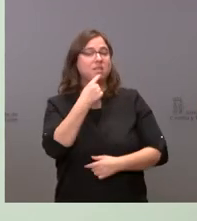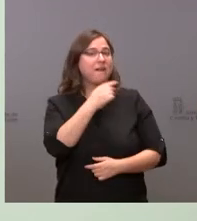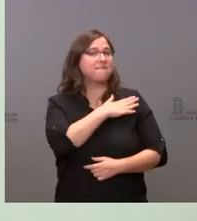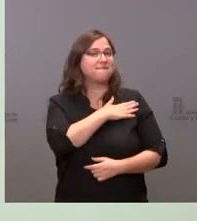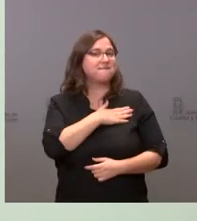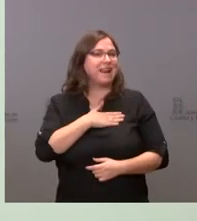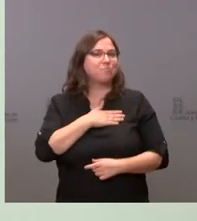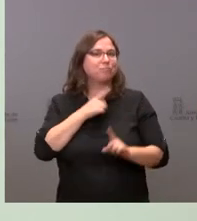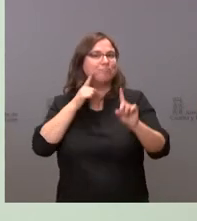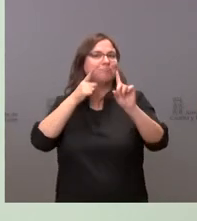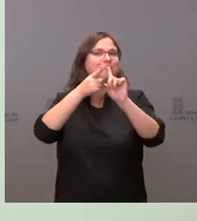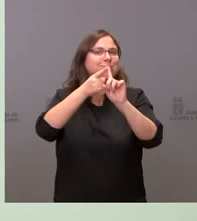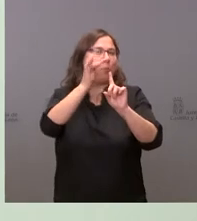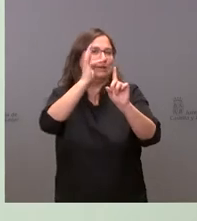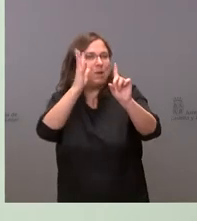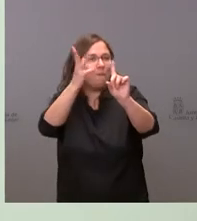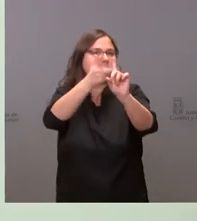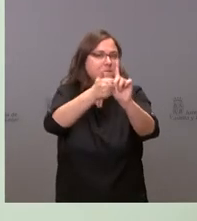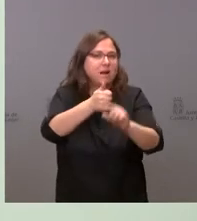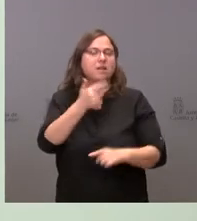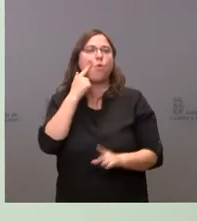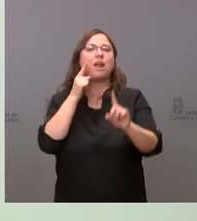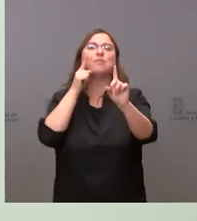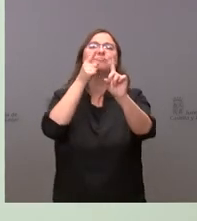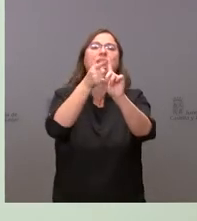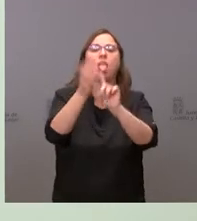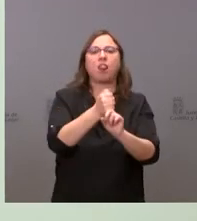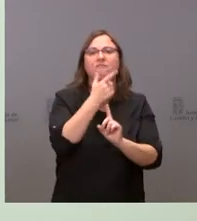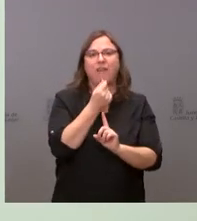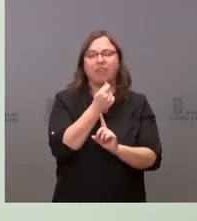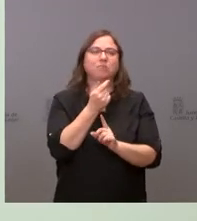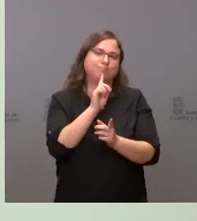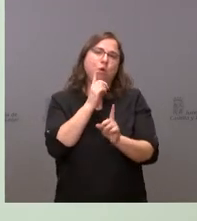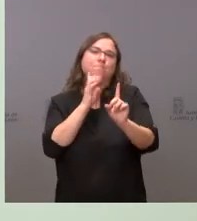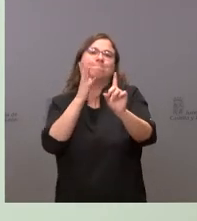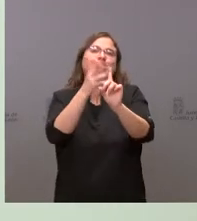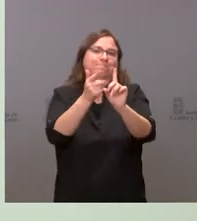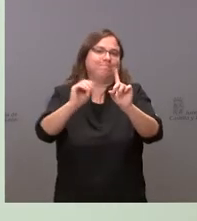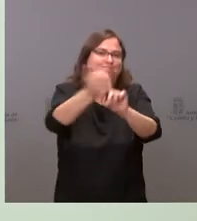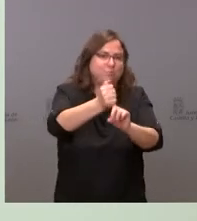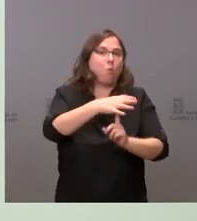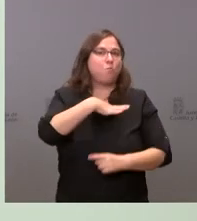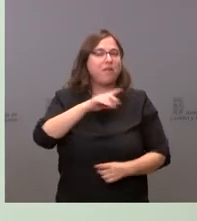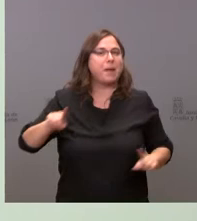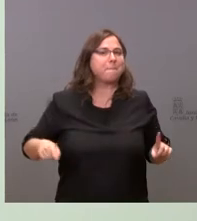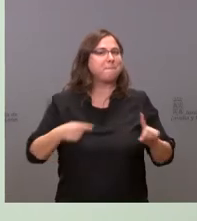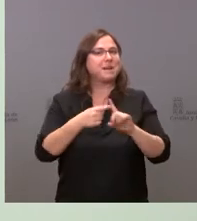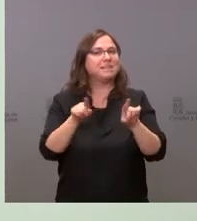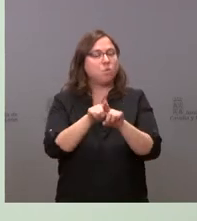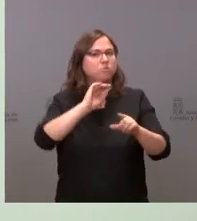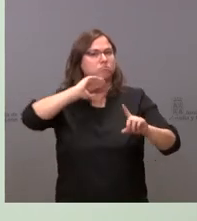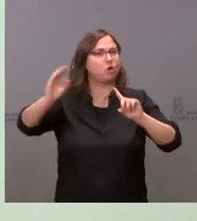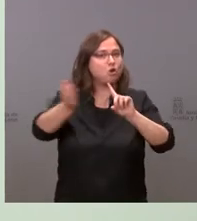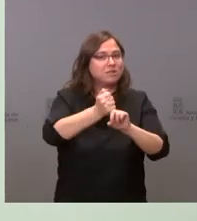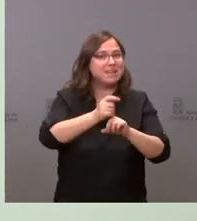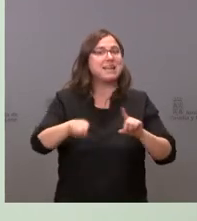ambiciosos. Queremos poner un objetivo que podamos cumplir y que, además, no solo lo podamos cumplir,